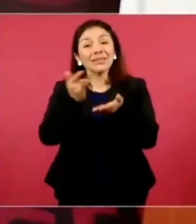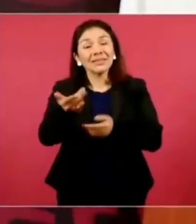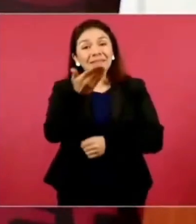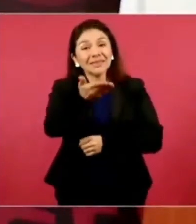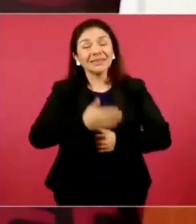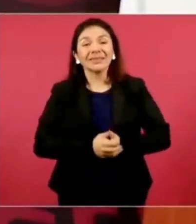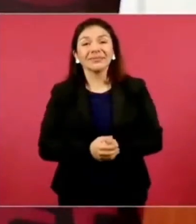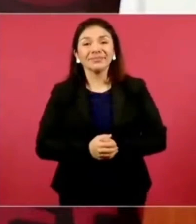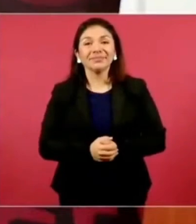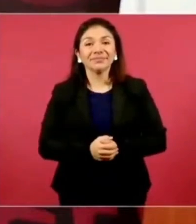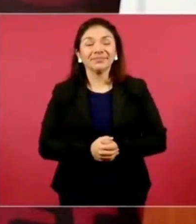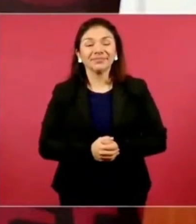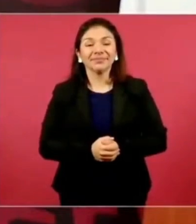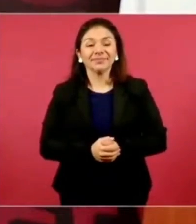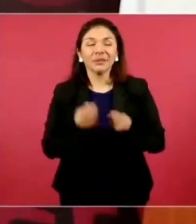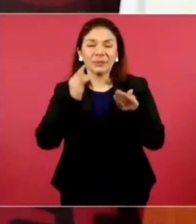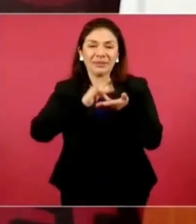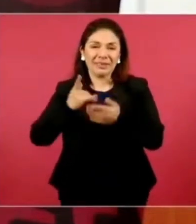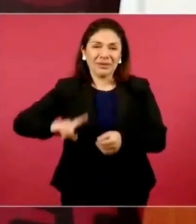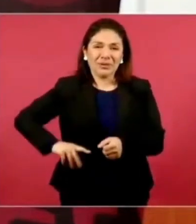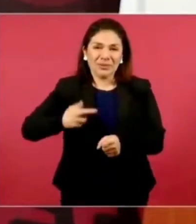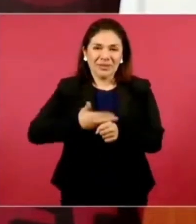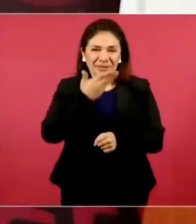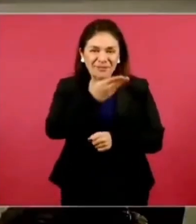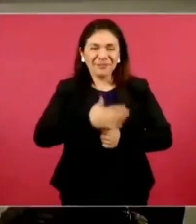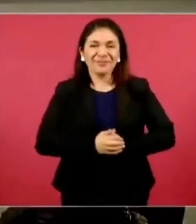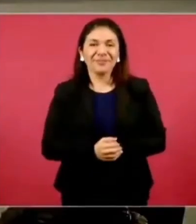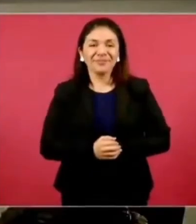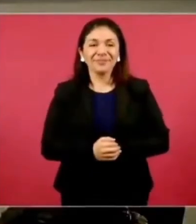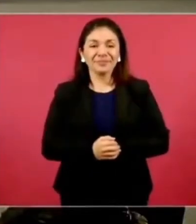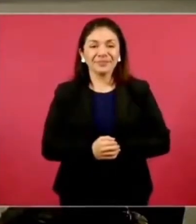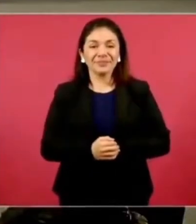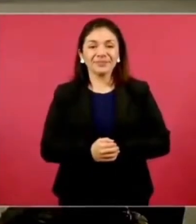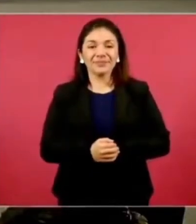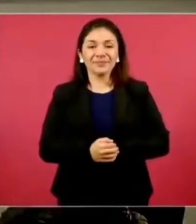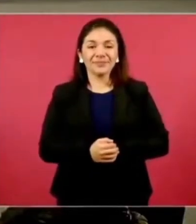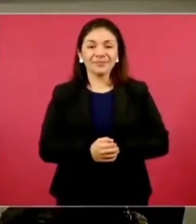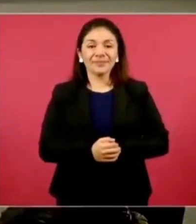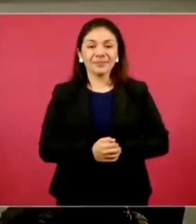muchas gracias, gobernador, doctor, américo, muchas gracias.